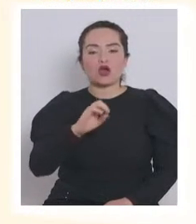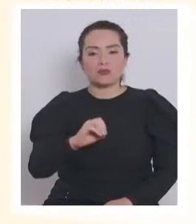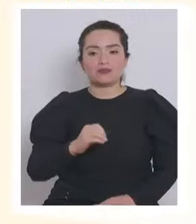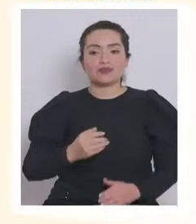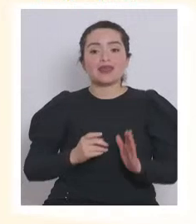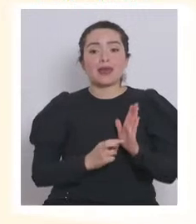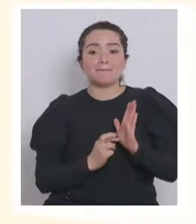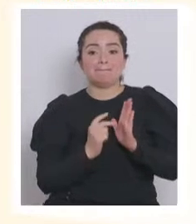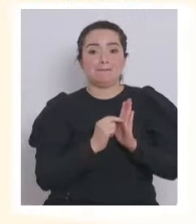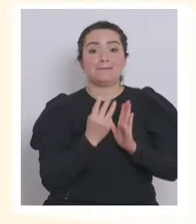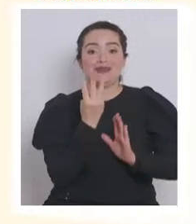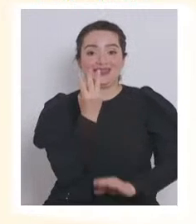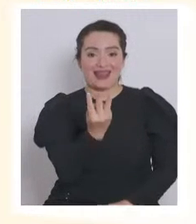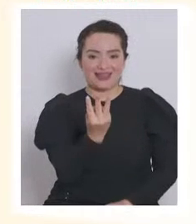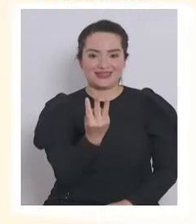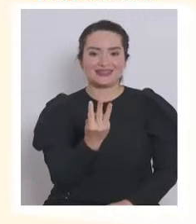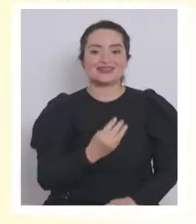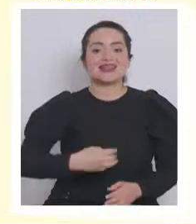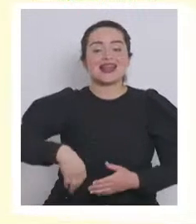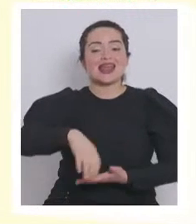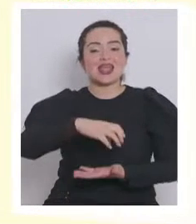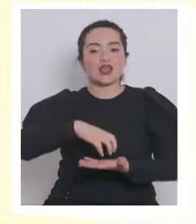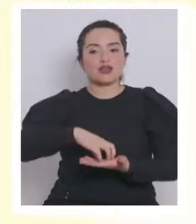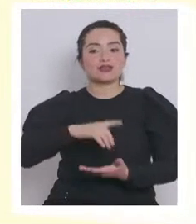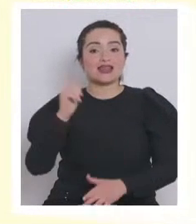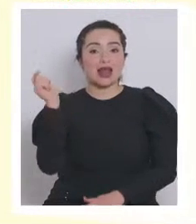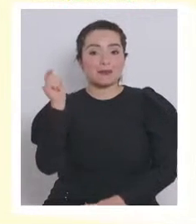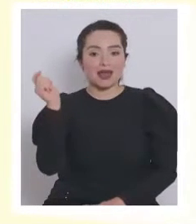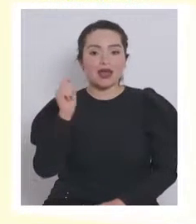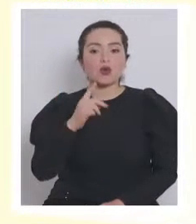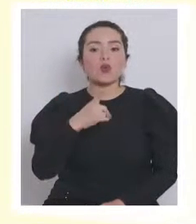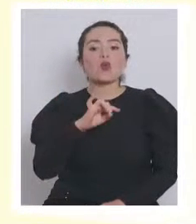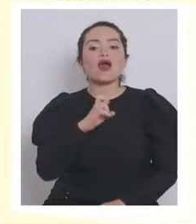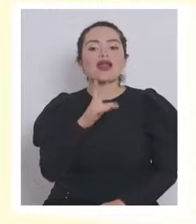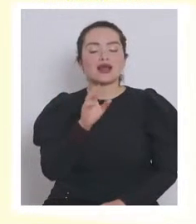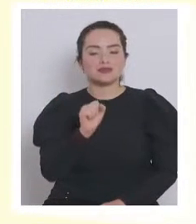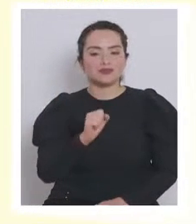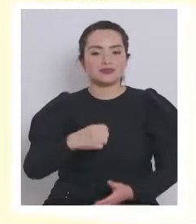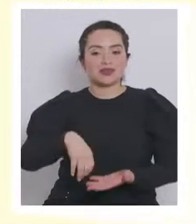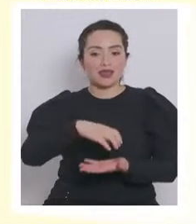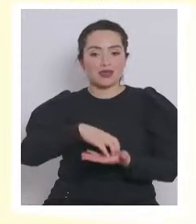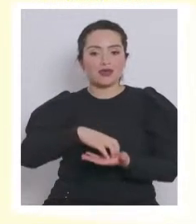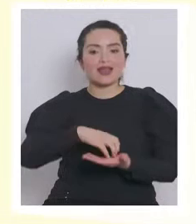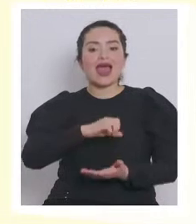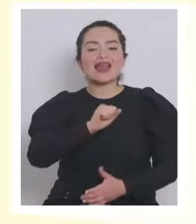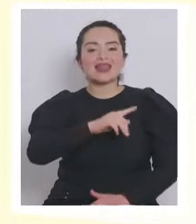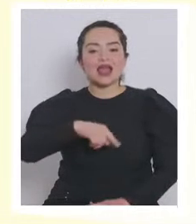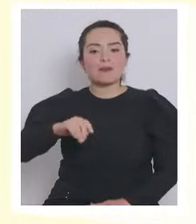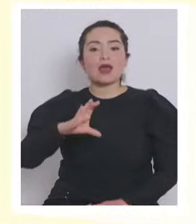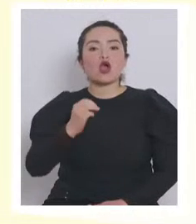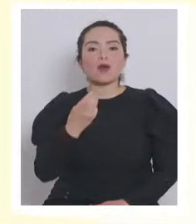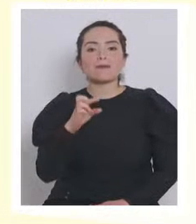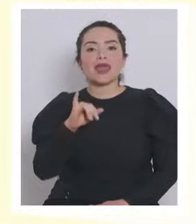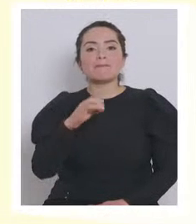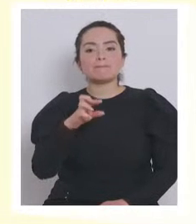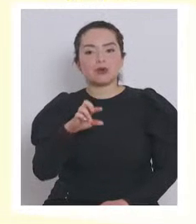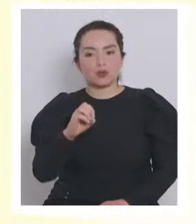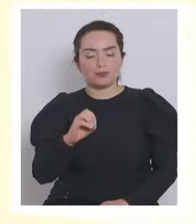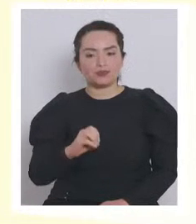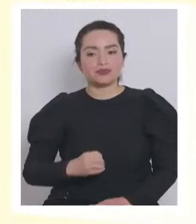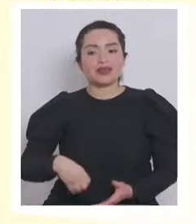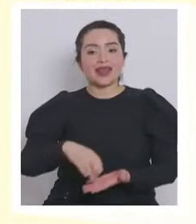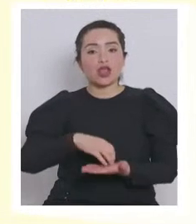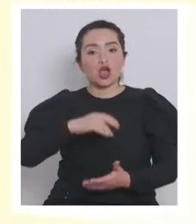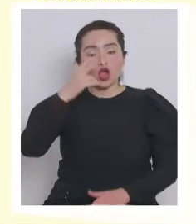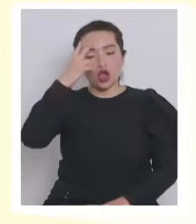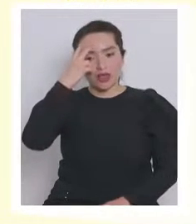Avanzan a preparación en la región de Tarapacá, Huara, en la región de Atacama, Copiapó, en la región de